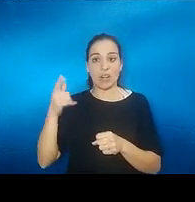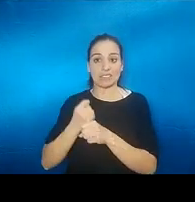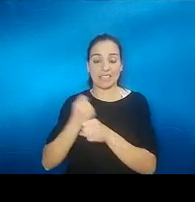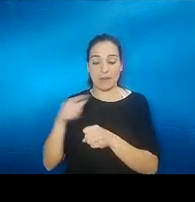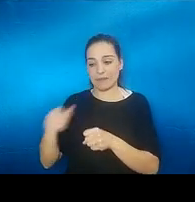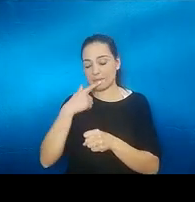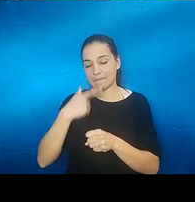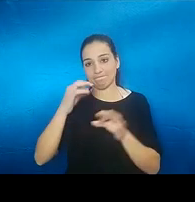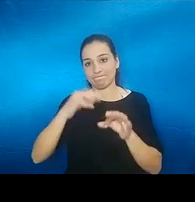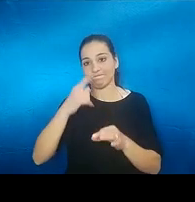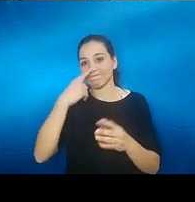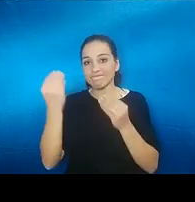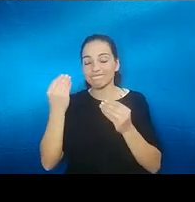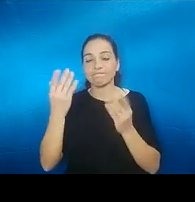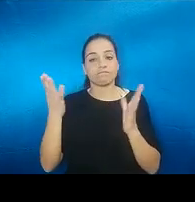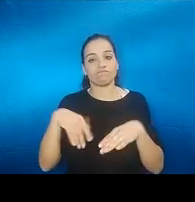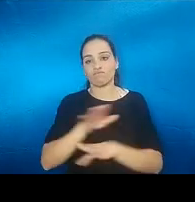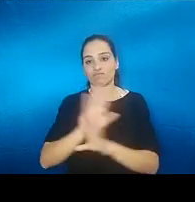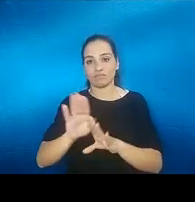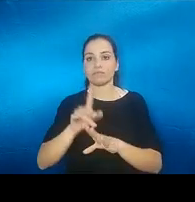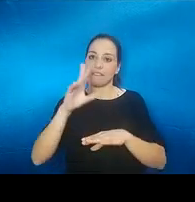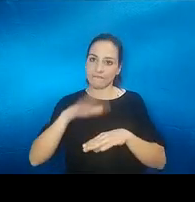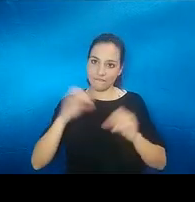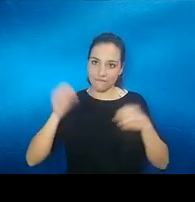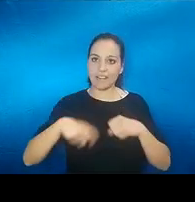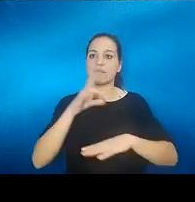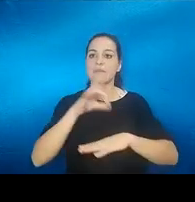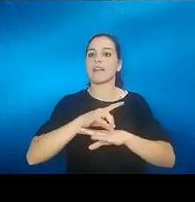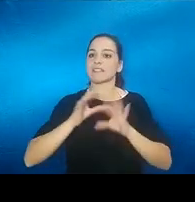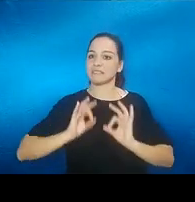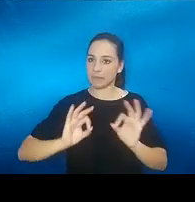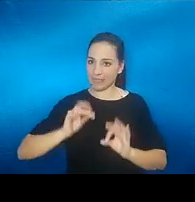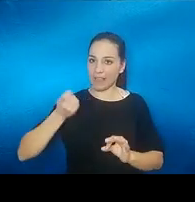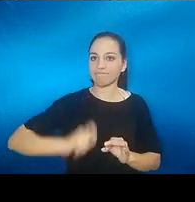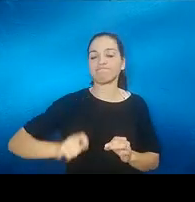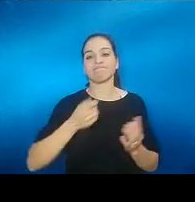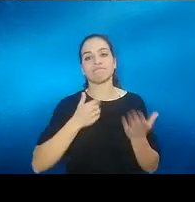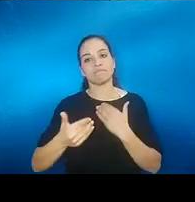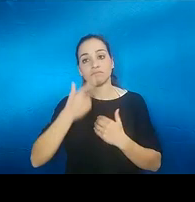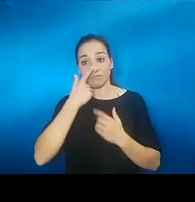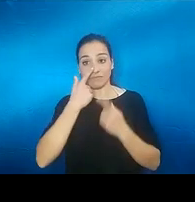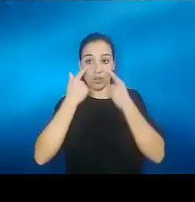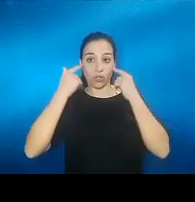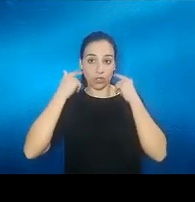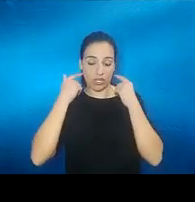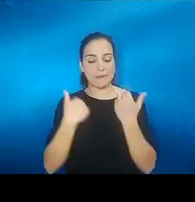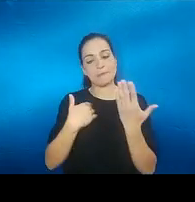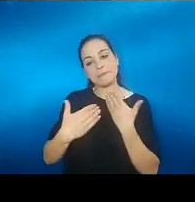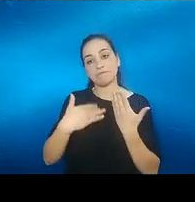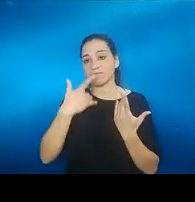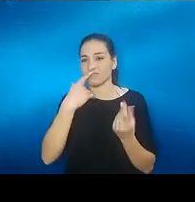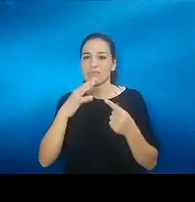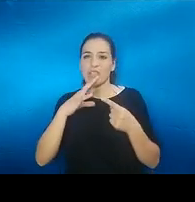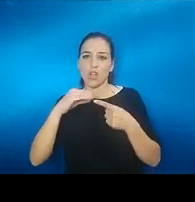darme una respuesta clara incluso me mandó pauta de corticoides por si servía de algo me dijo prueba con estas fragancias